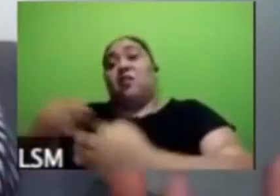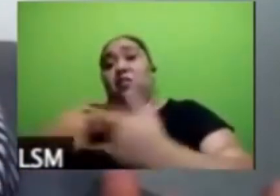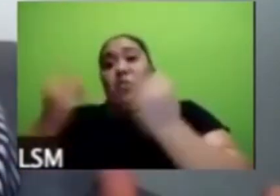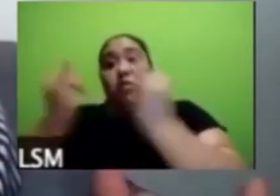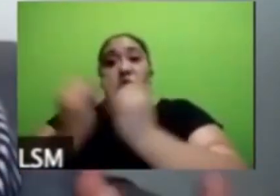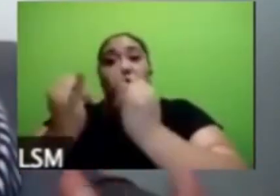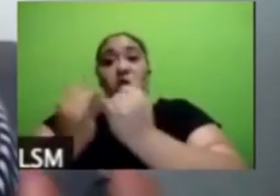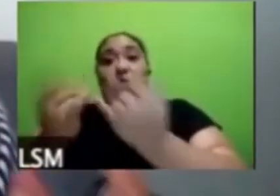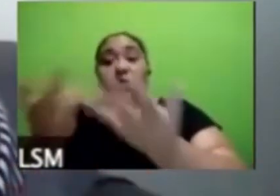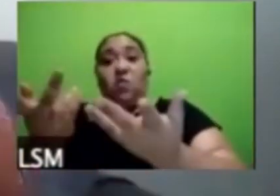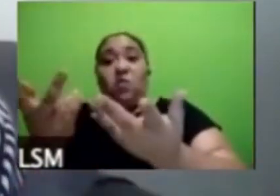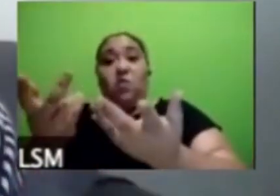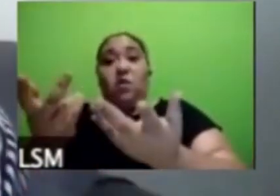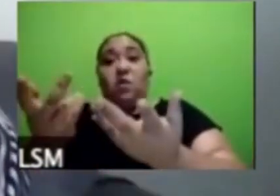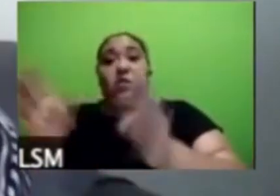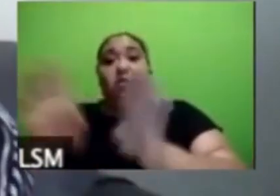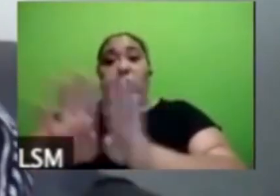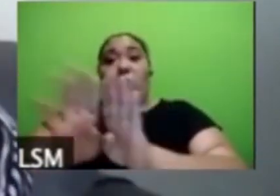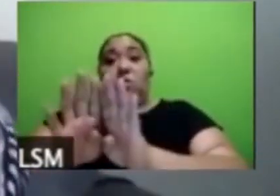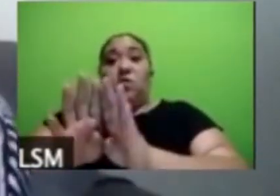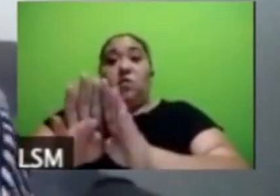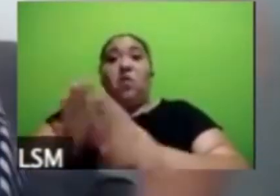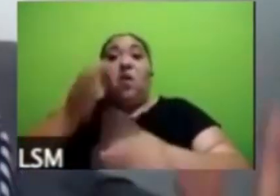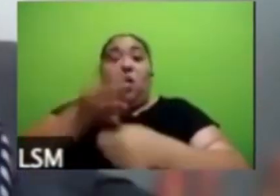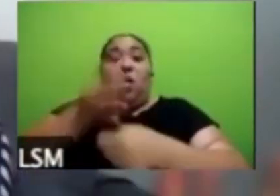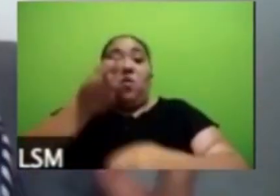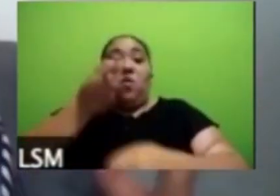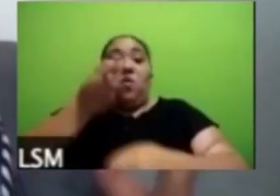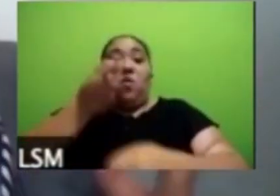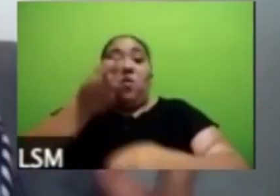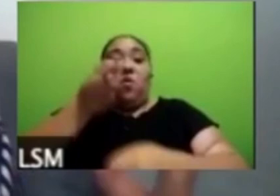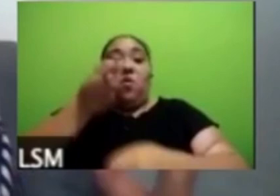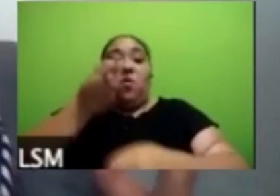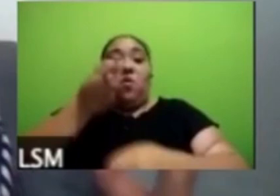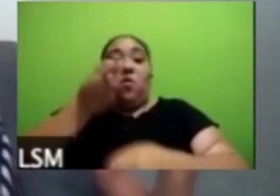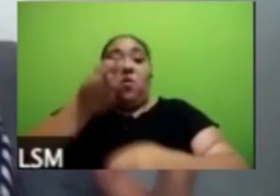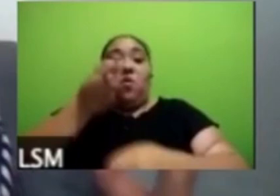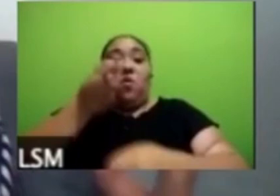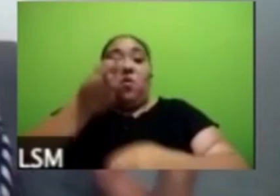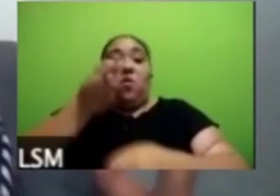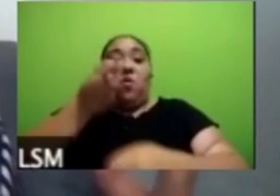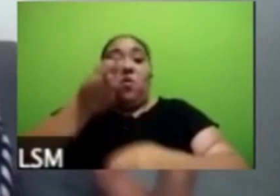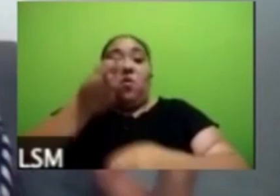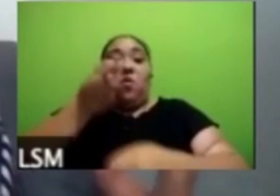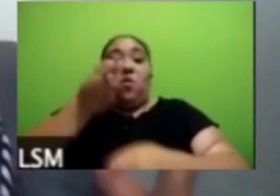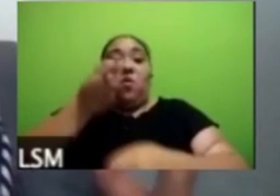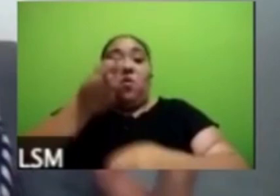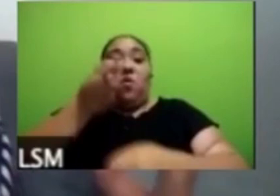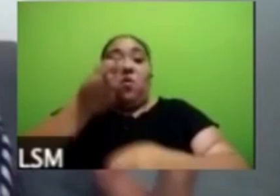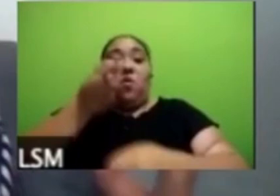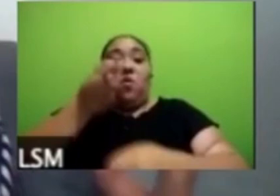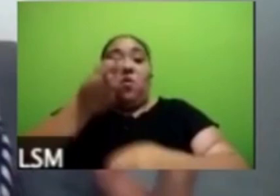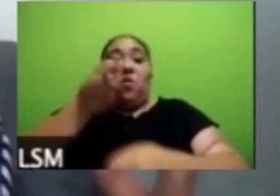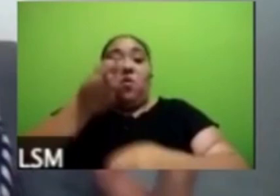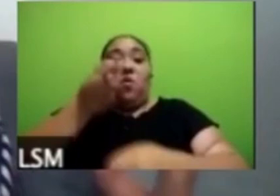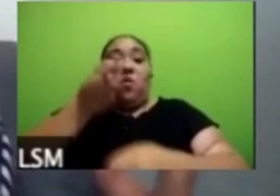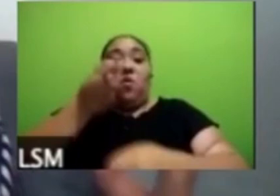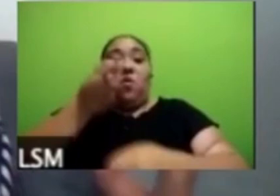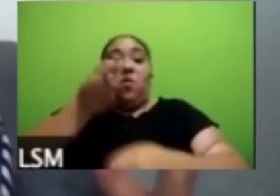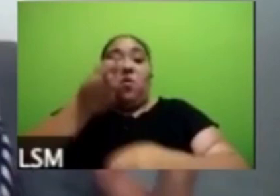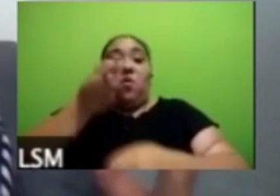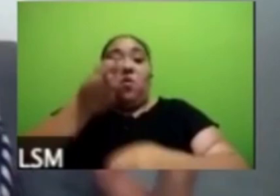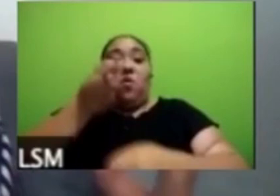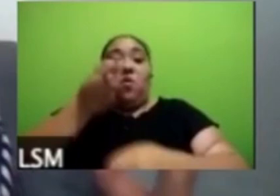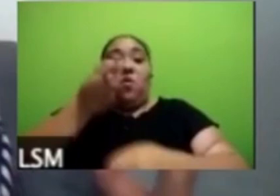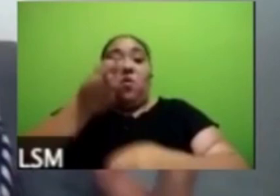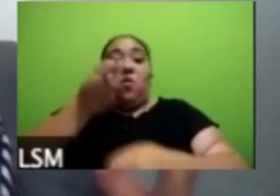ahorita digamos lo que importa es cuidarse a uno mismo cuidar a los que están al lado en términos de salud pero también de eso de cómo